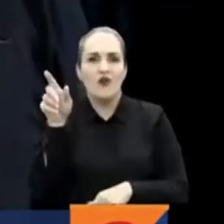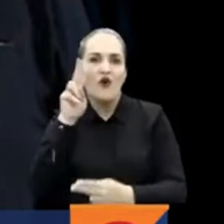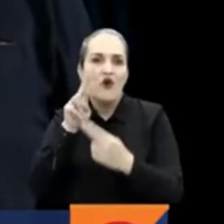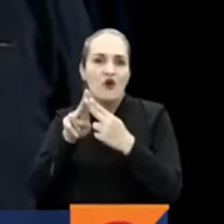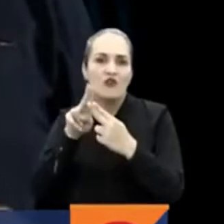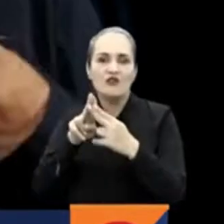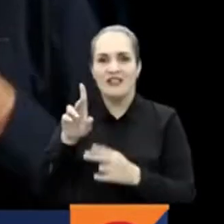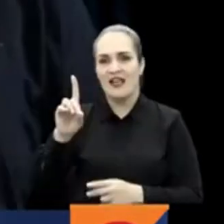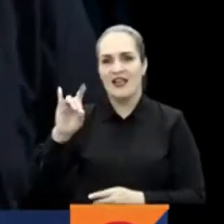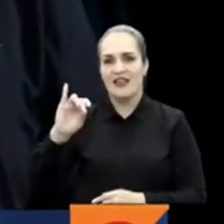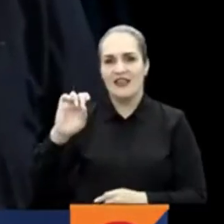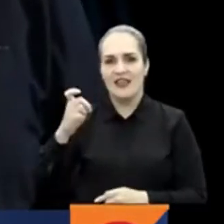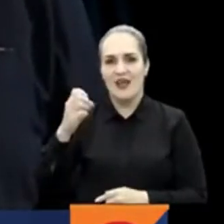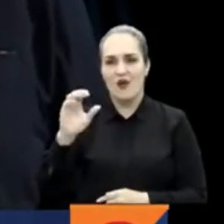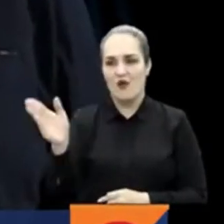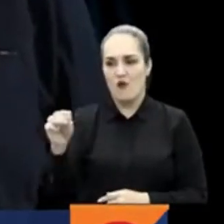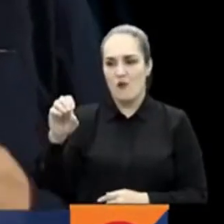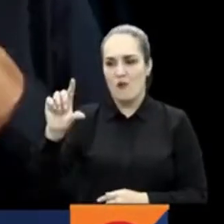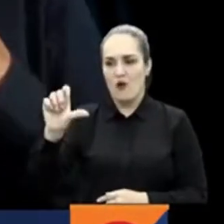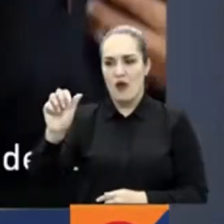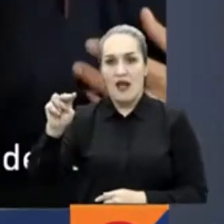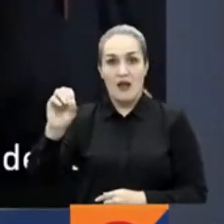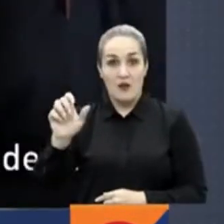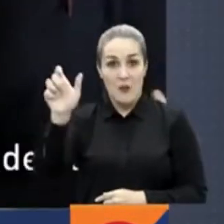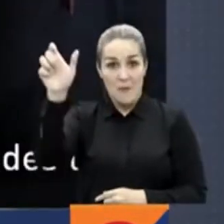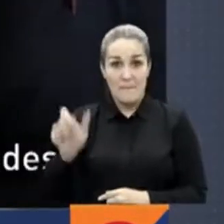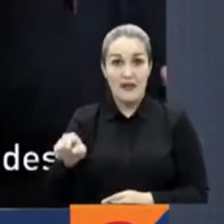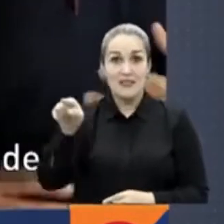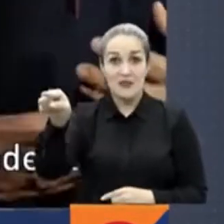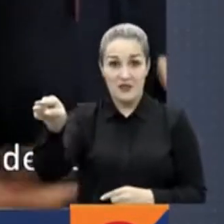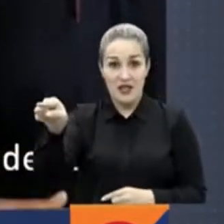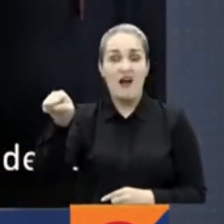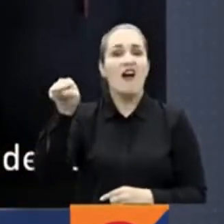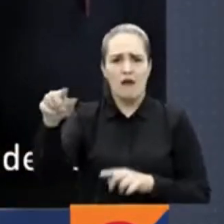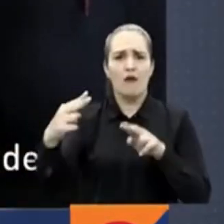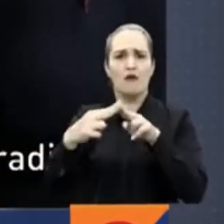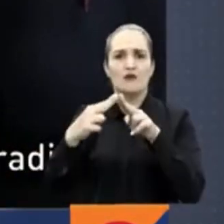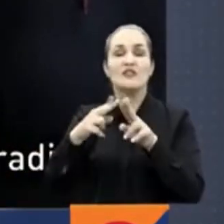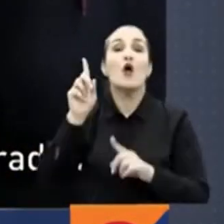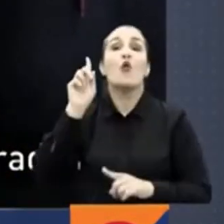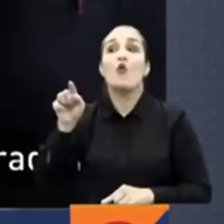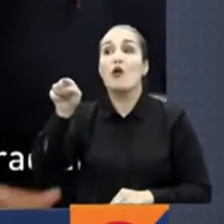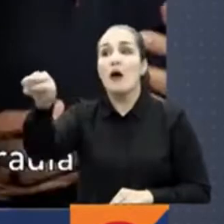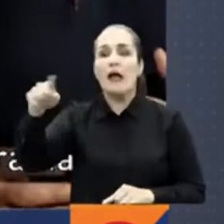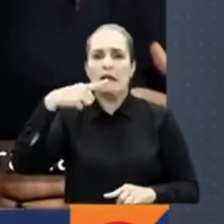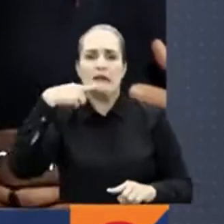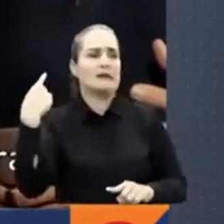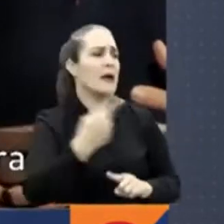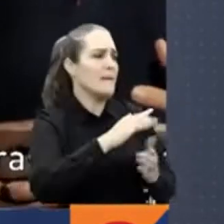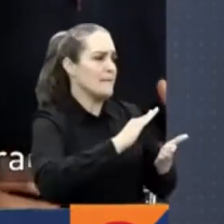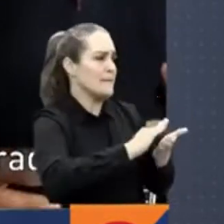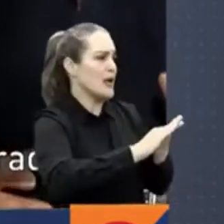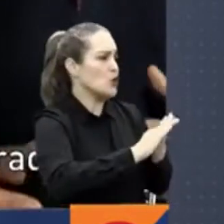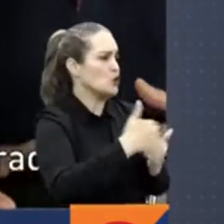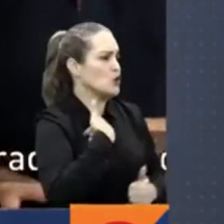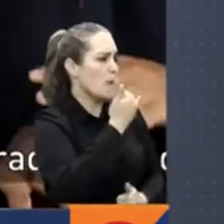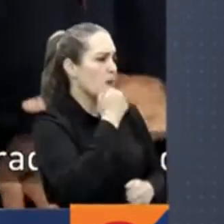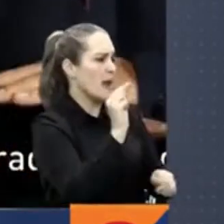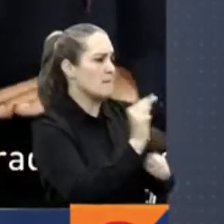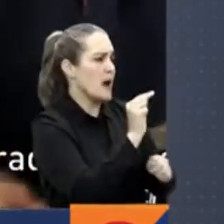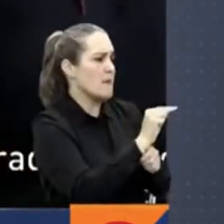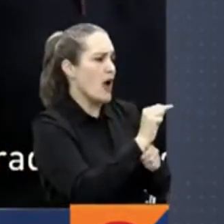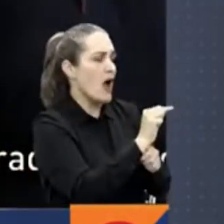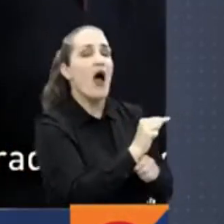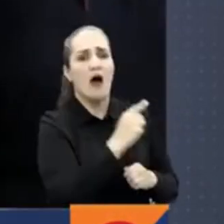Molano, ya que en su momento este último tuvo que pedirle perdón gracias a un fallo de la Corte por unos temas relacionados con la parapolítica. Este es el perfil